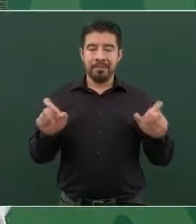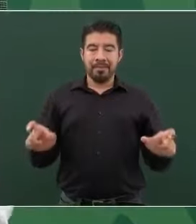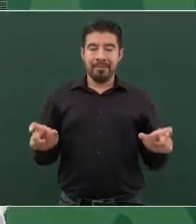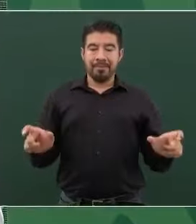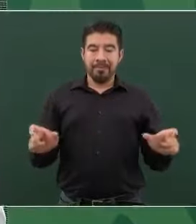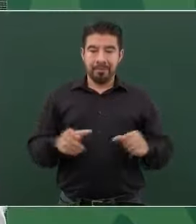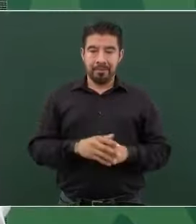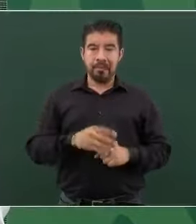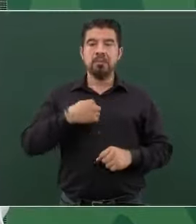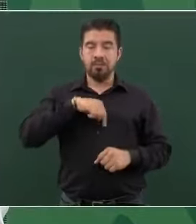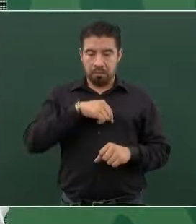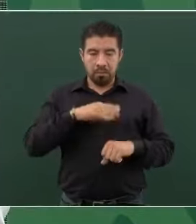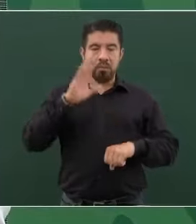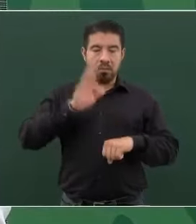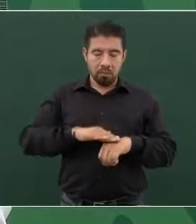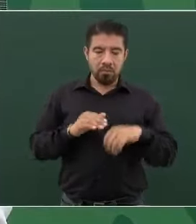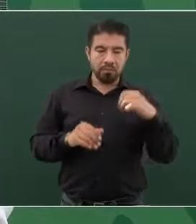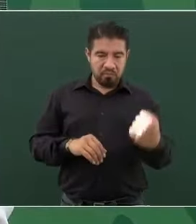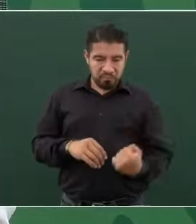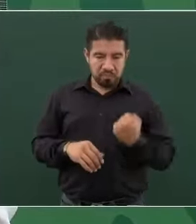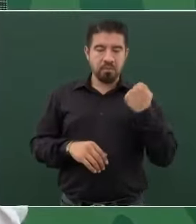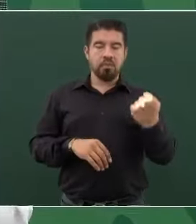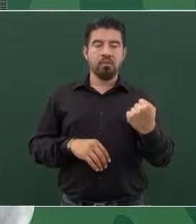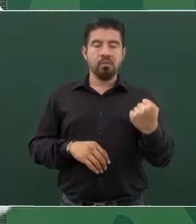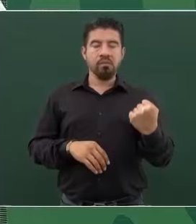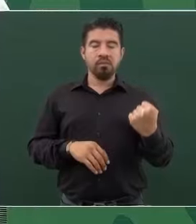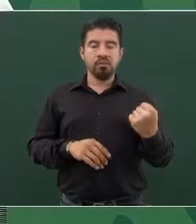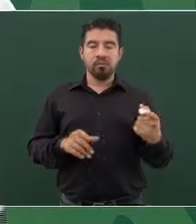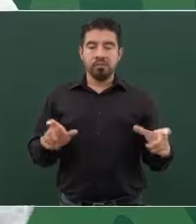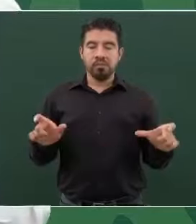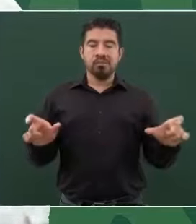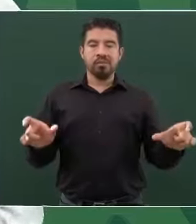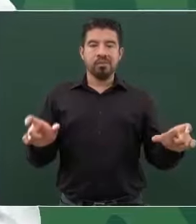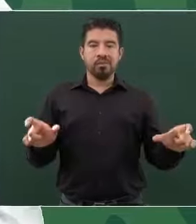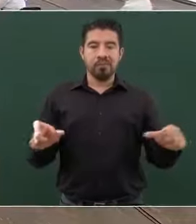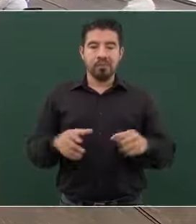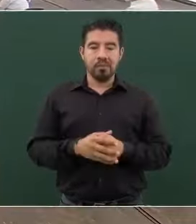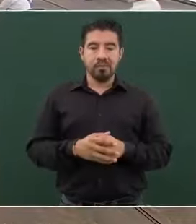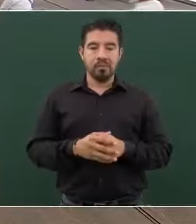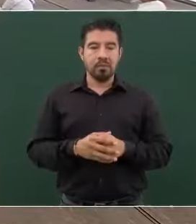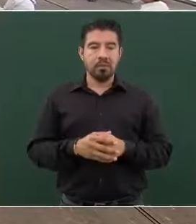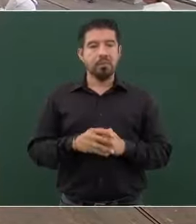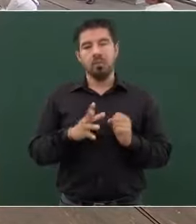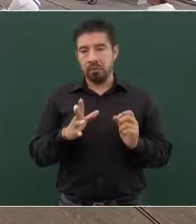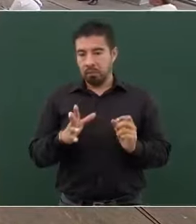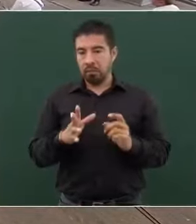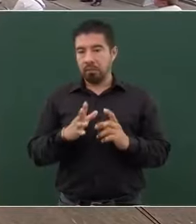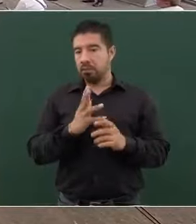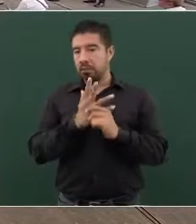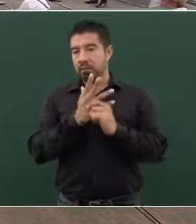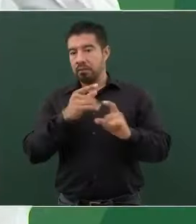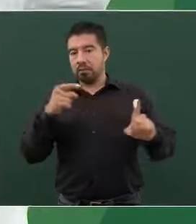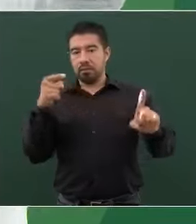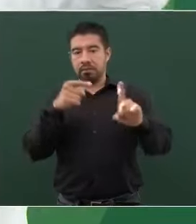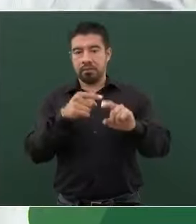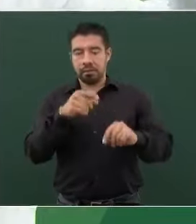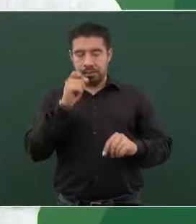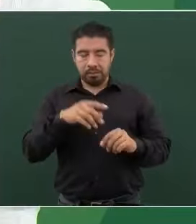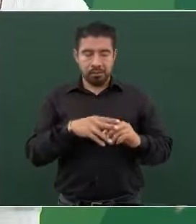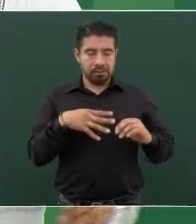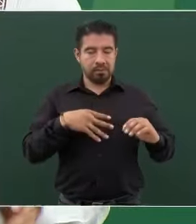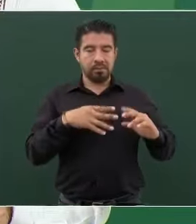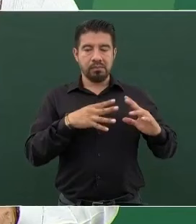pero vamos a reforzar. Se trata, todo indica del enfrentamiento de dos